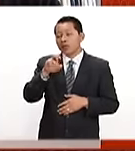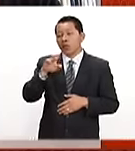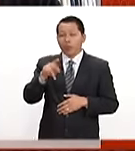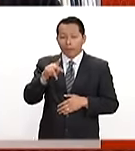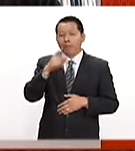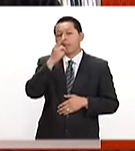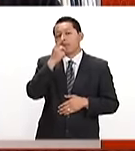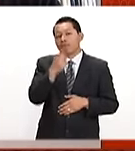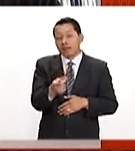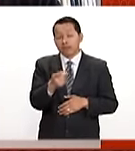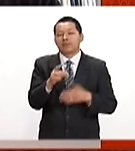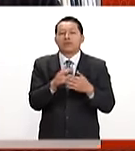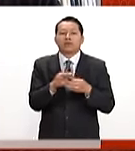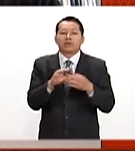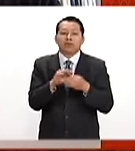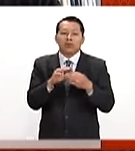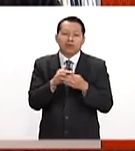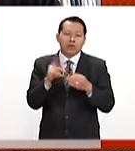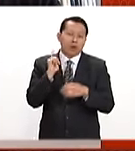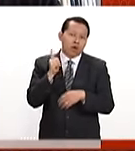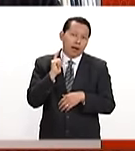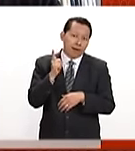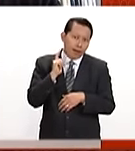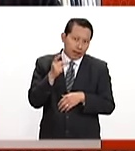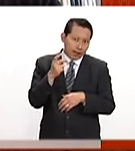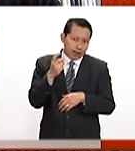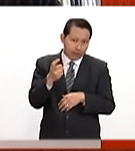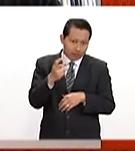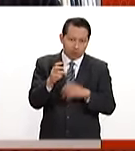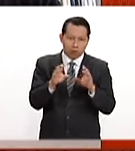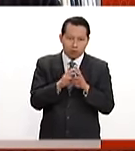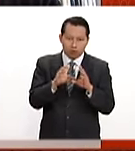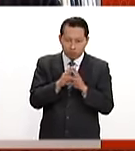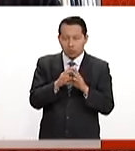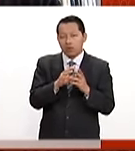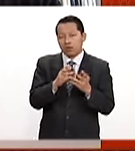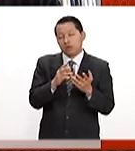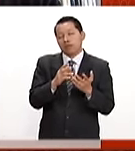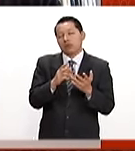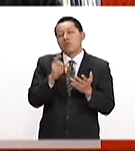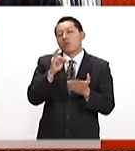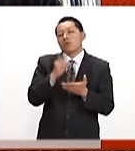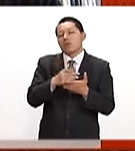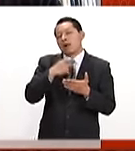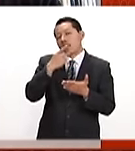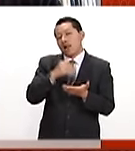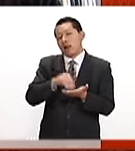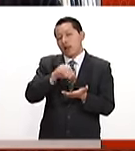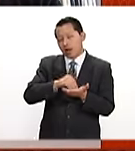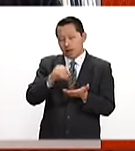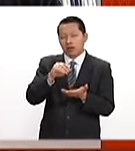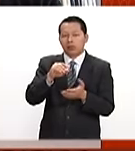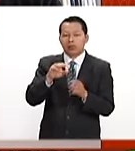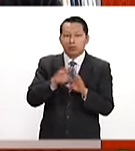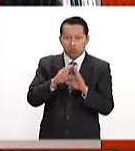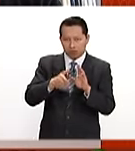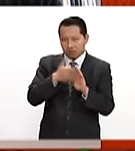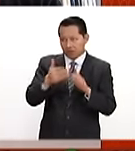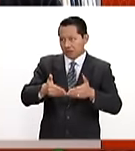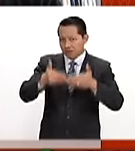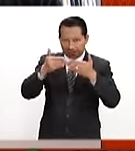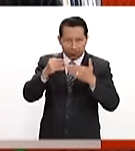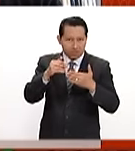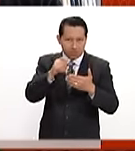esta, como dices, ojalá que quede en ello demagogia, construir el muro fronterizo, es una cuestión de